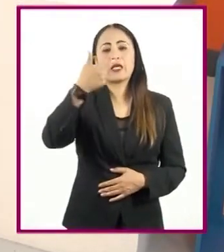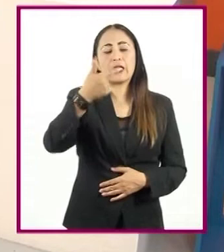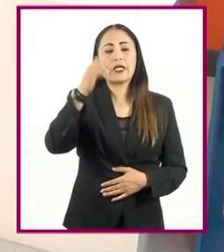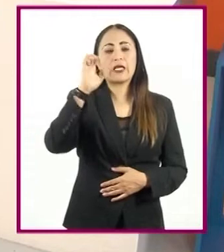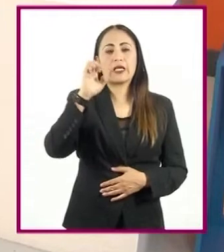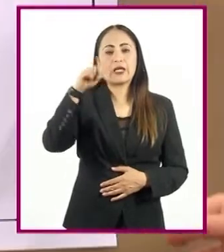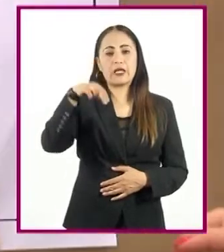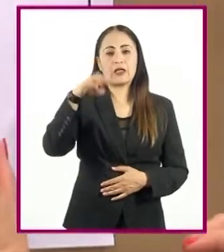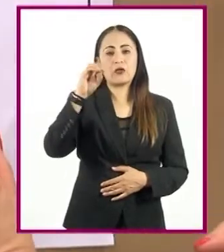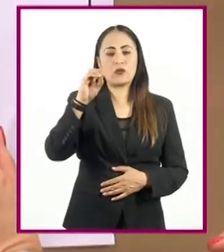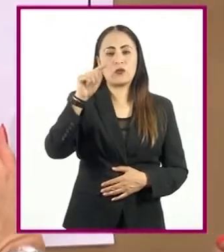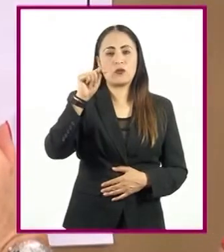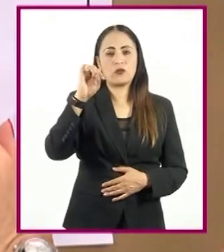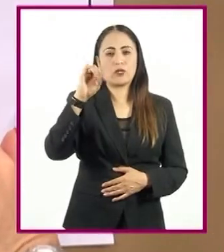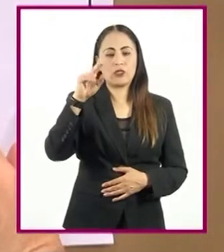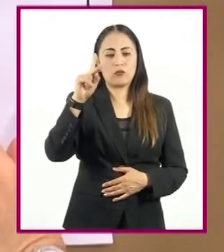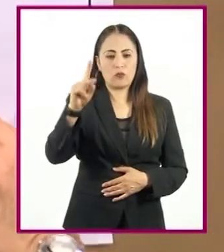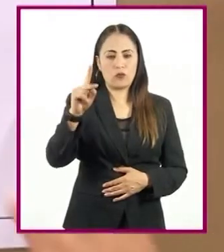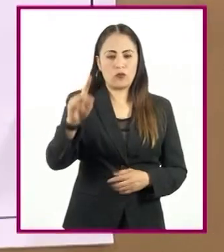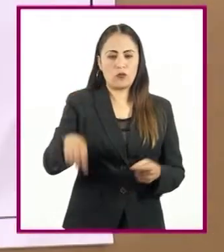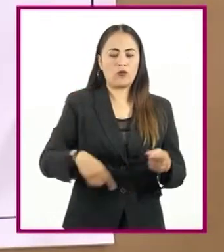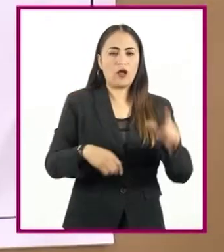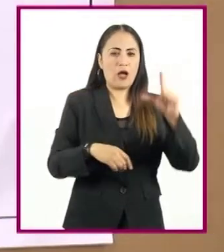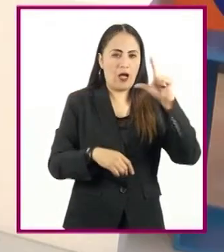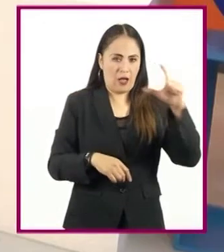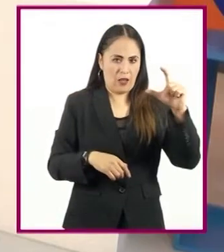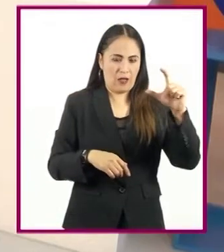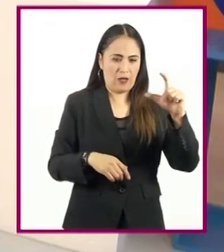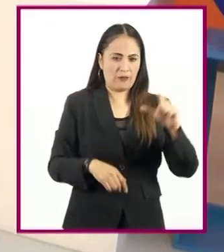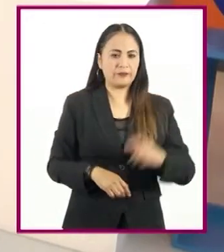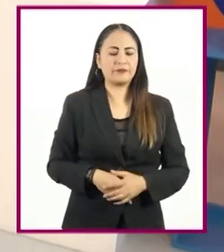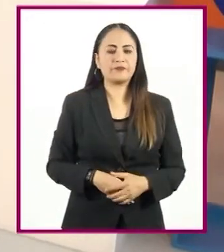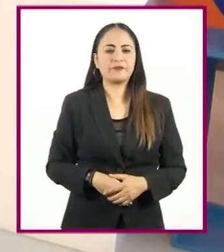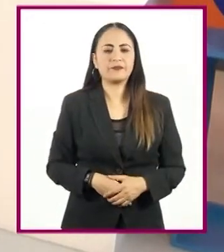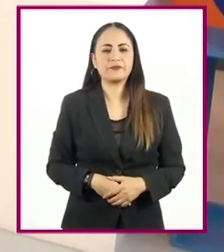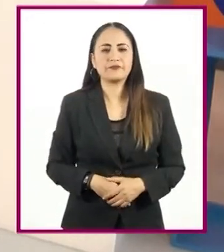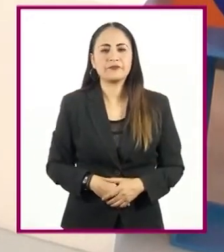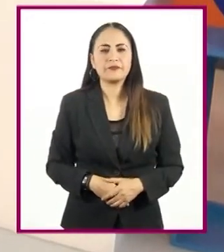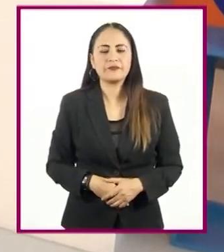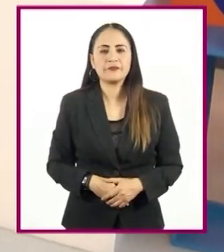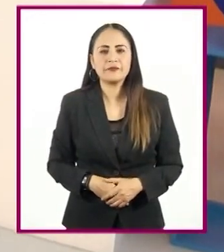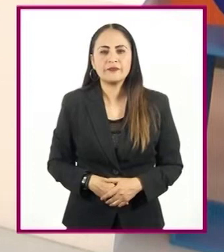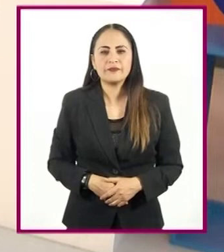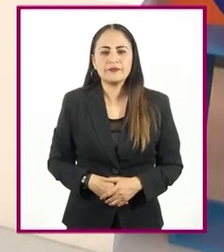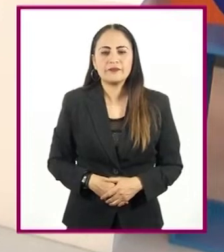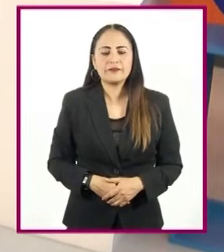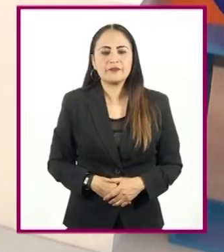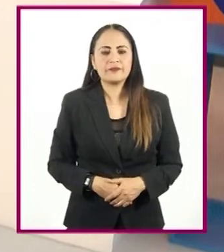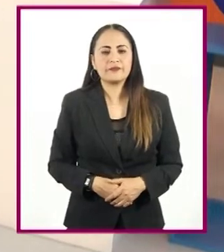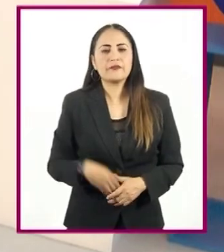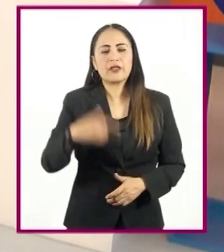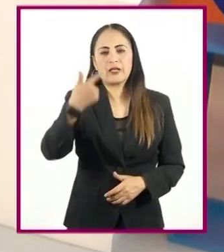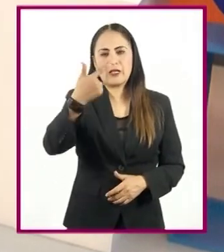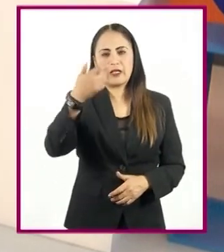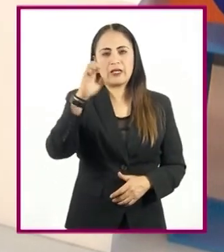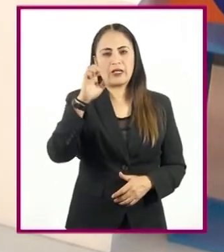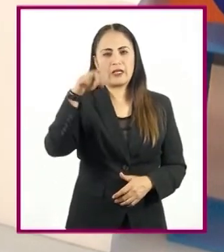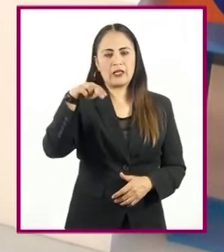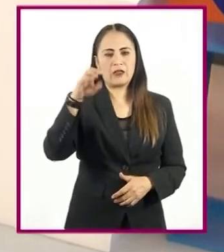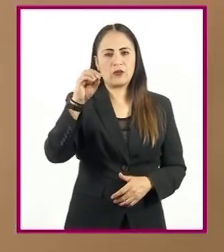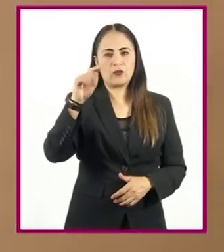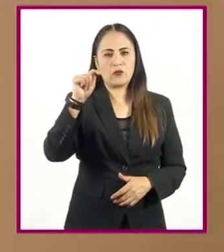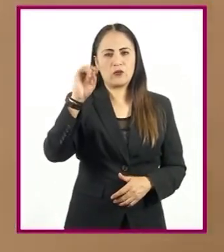A mayúscula, A minúscula. Aquí tenemos el genotipo del bebé.